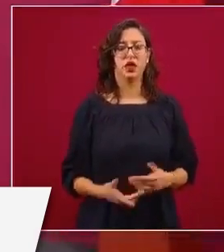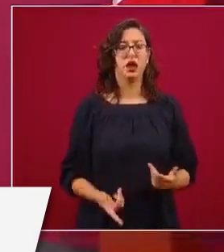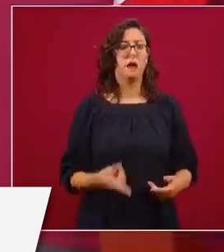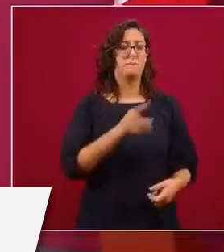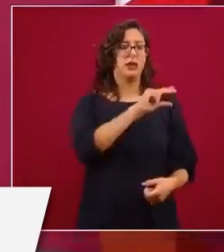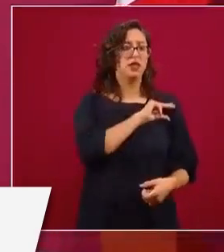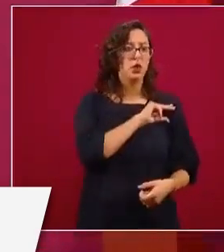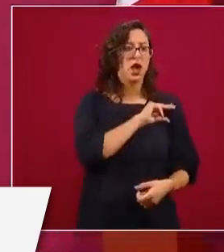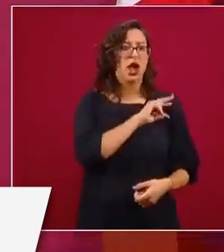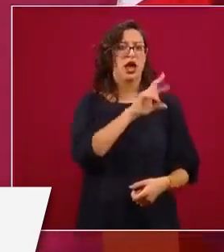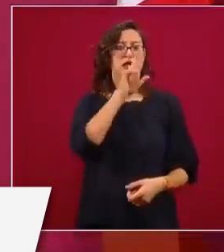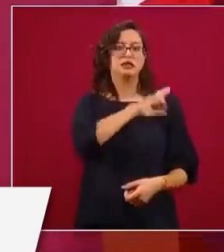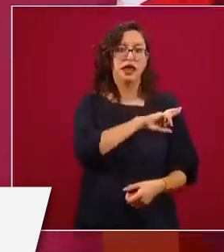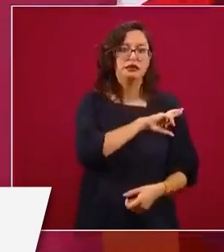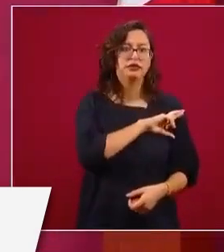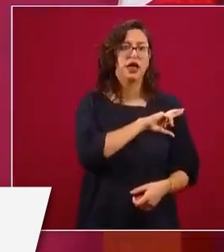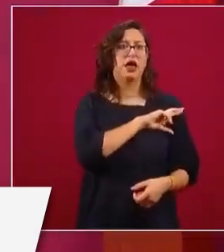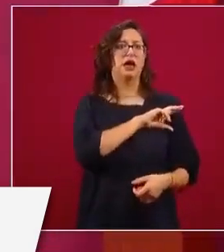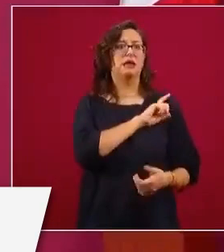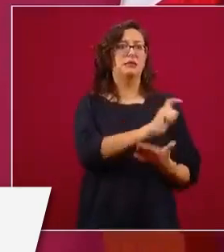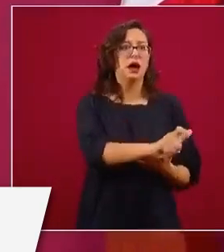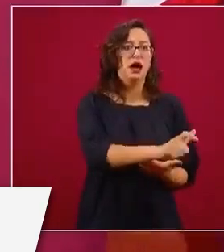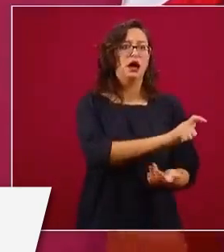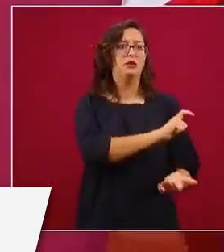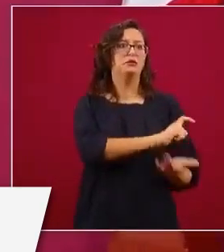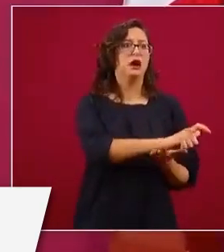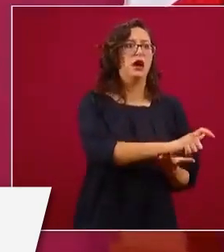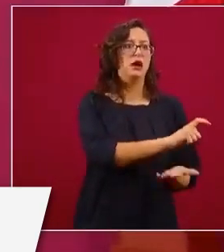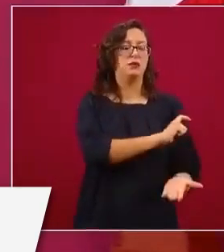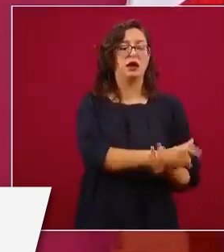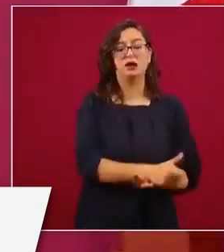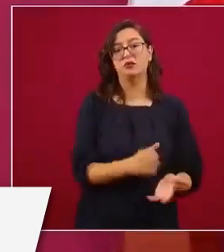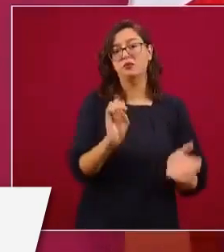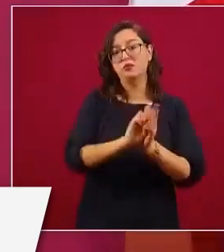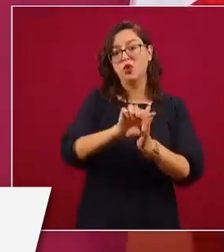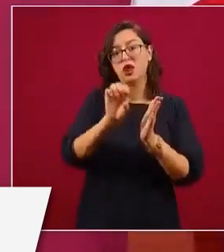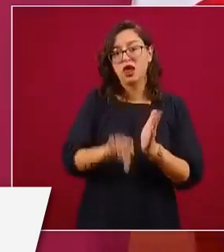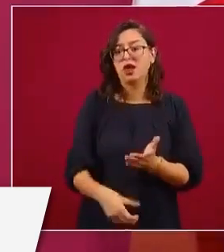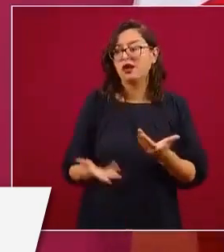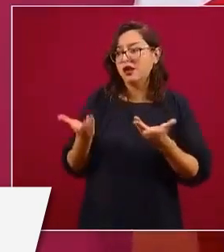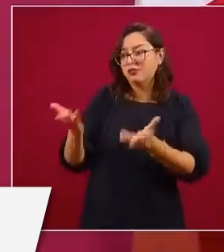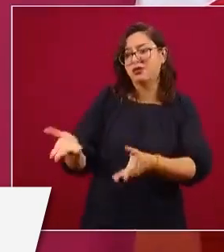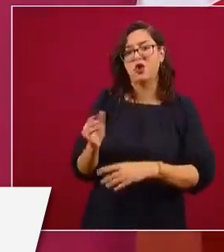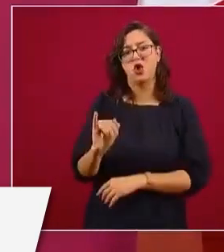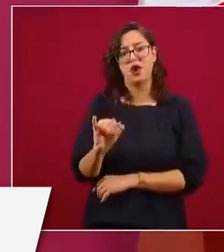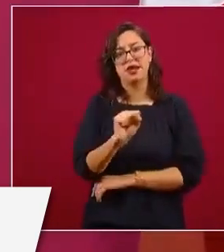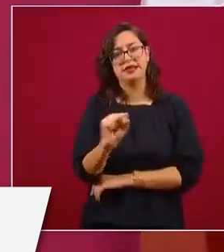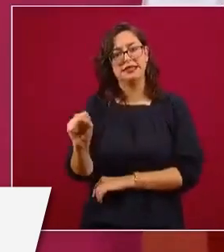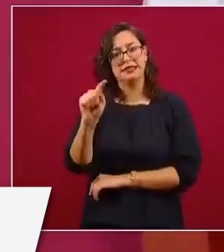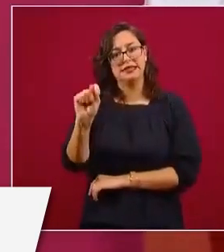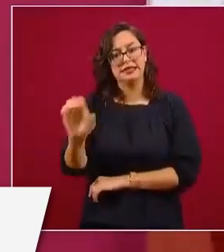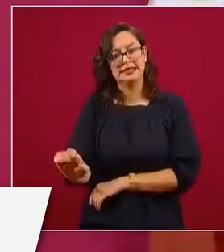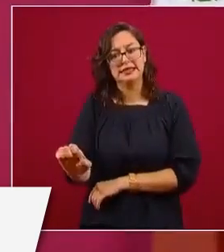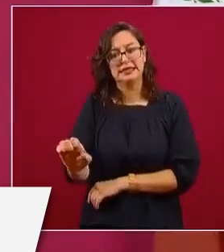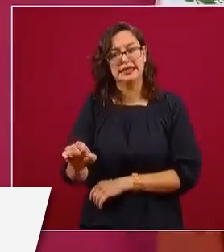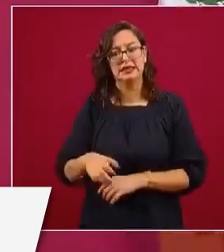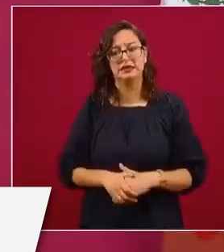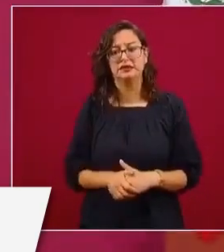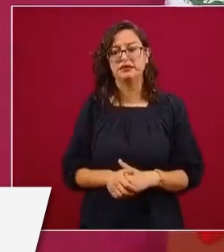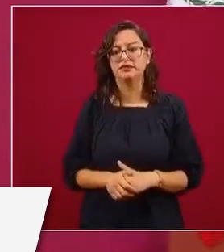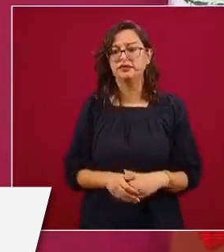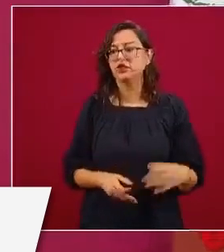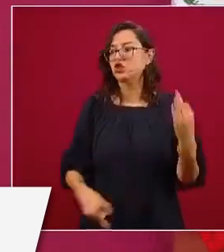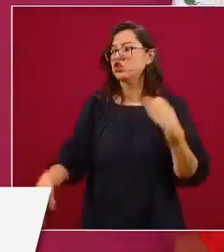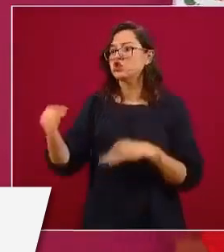contrataba, vean la situación del Issste, todo está